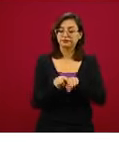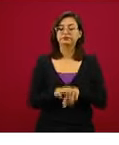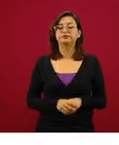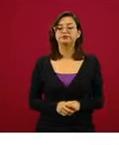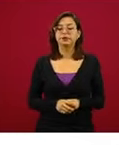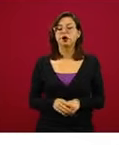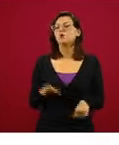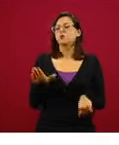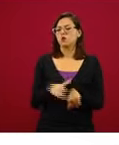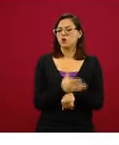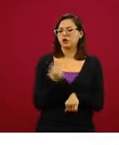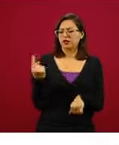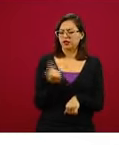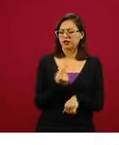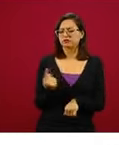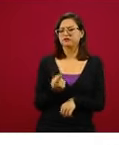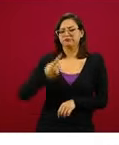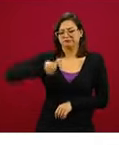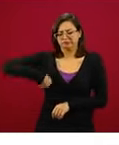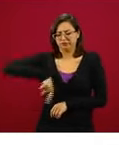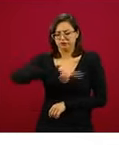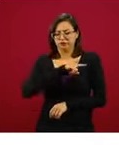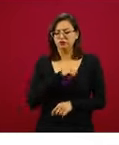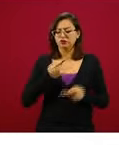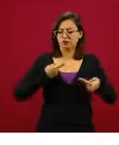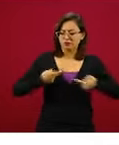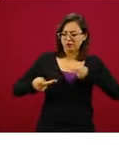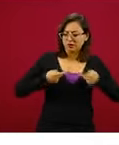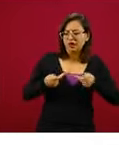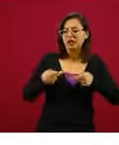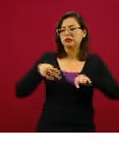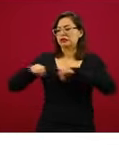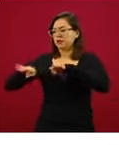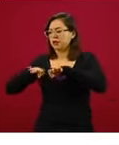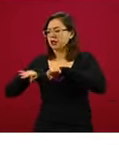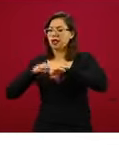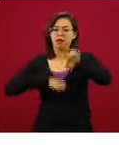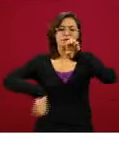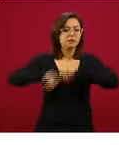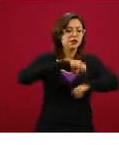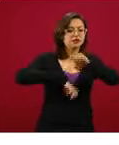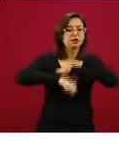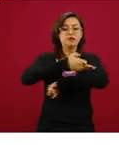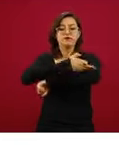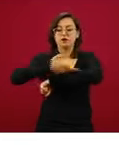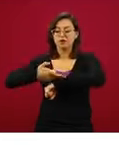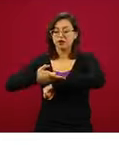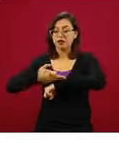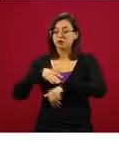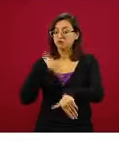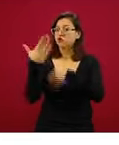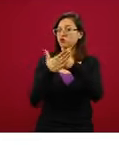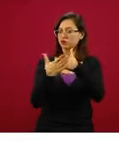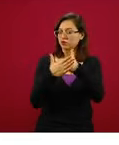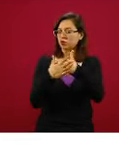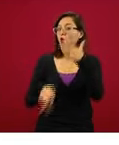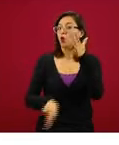una etapa donde nos vamos a preparar los trabajadores, las empresas, las familias para reiniciar.